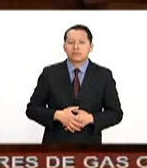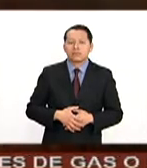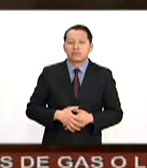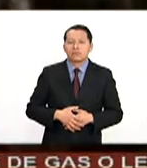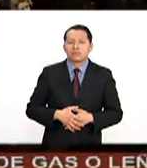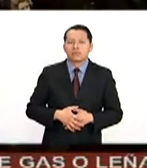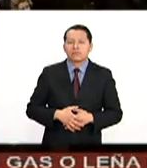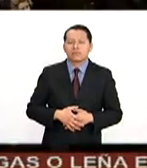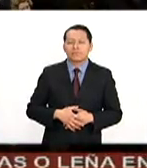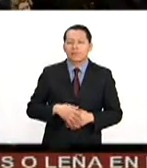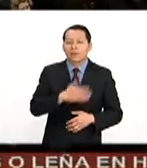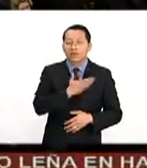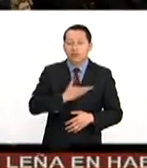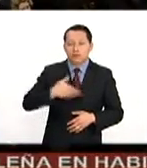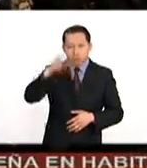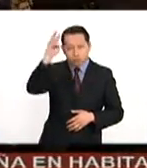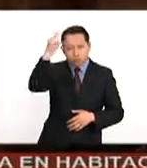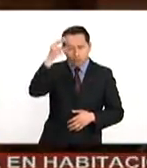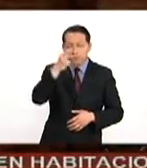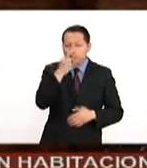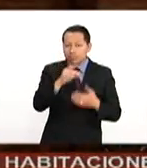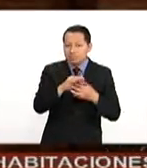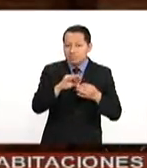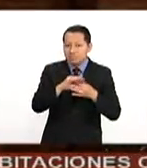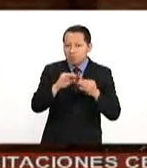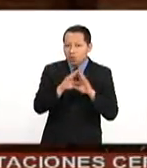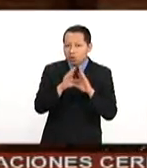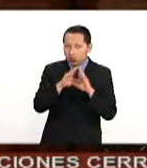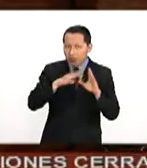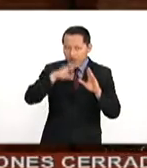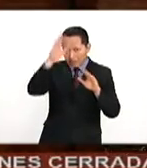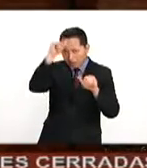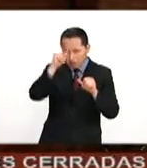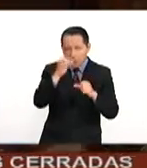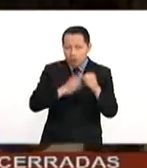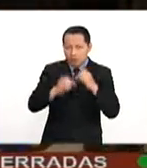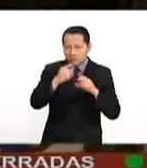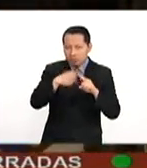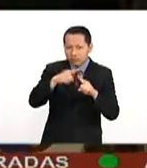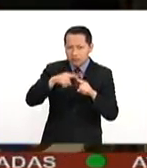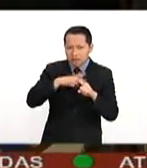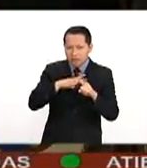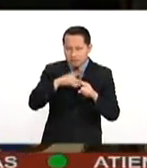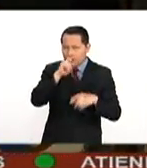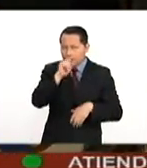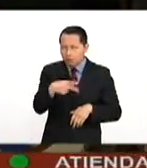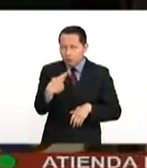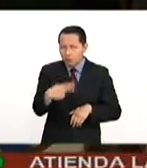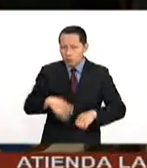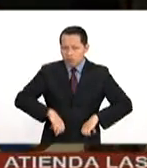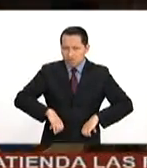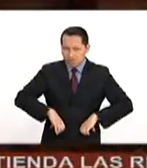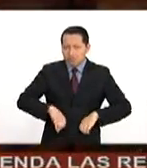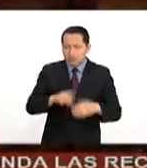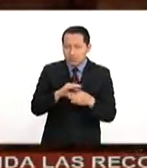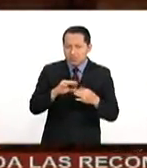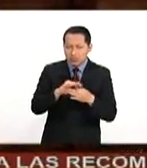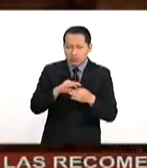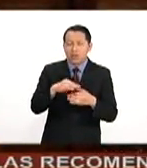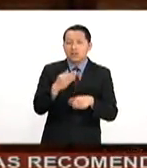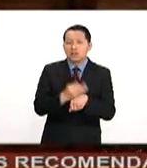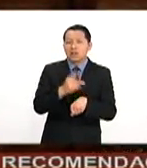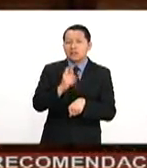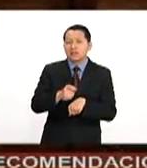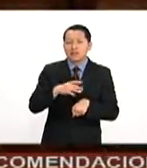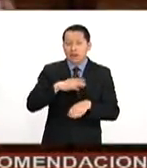El presidente Trump habló sobre los tratados comerciales. Reiteró su postura, el mundo se está aprovechando de los